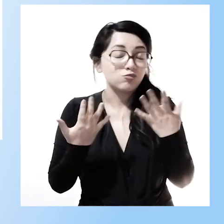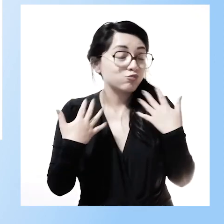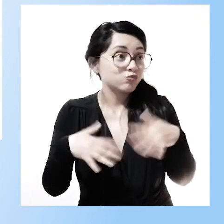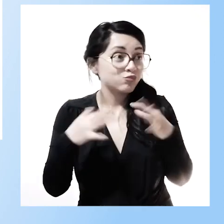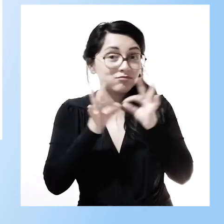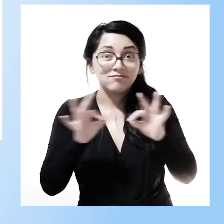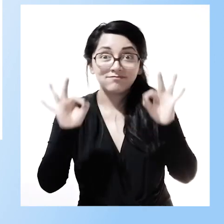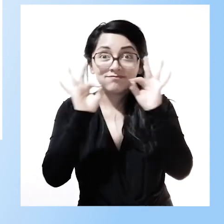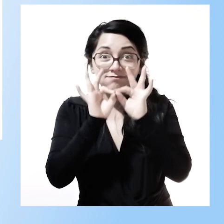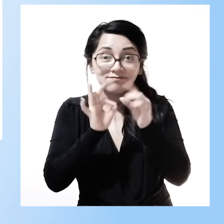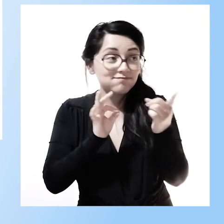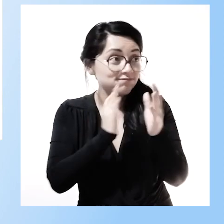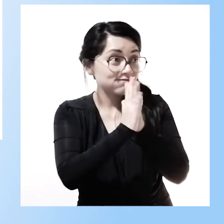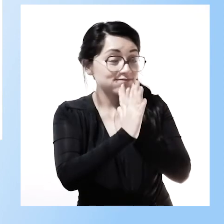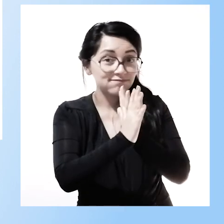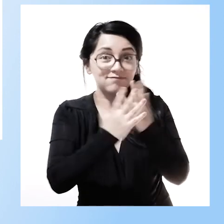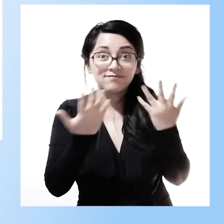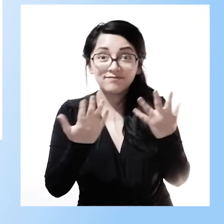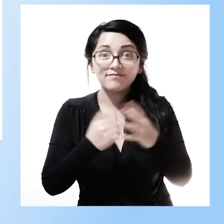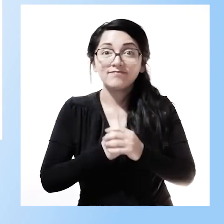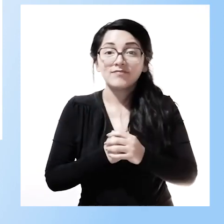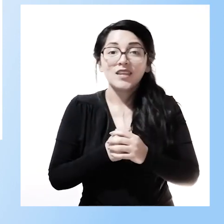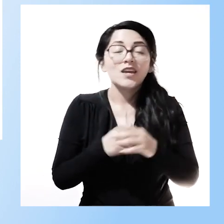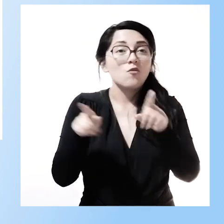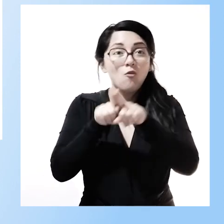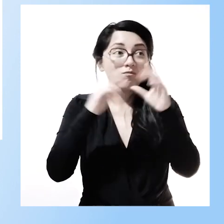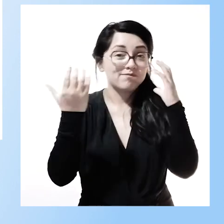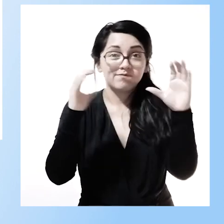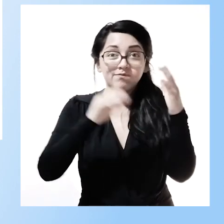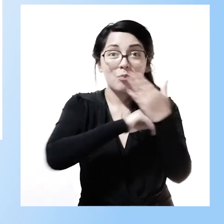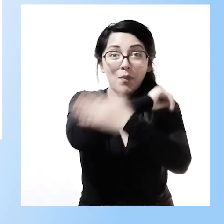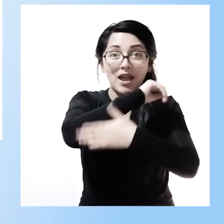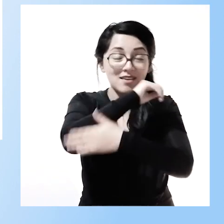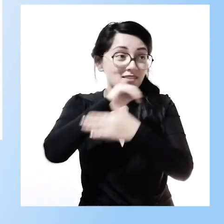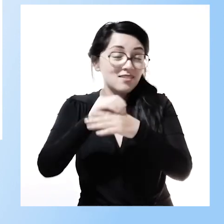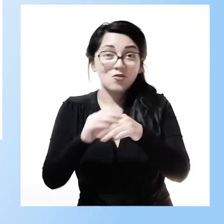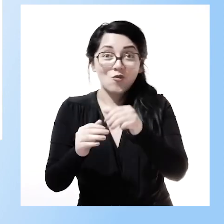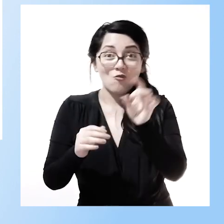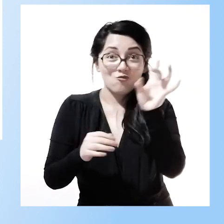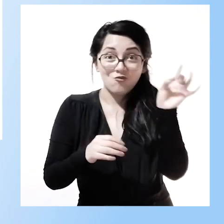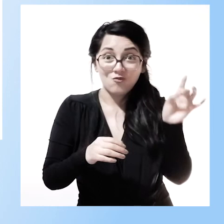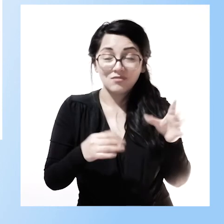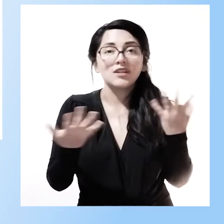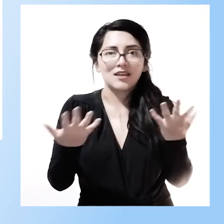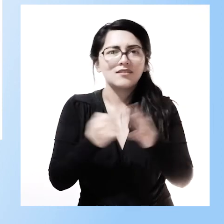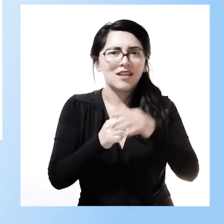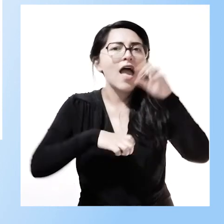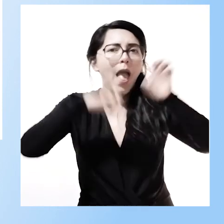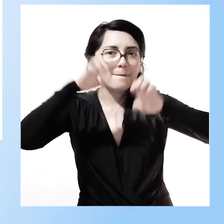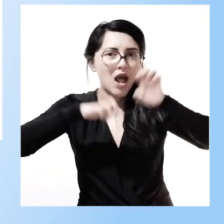común con las otras presentaciones de nuestros países y también en Perú es la evaluación diagnóstica que